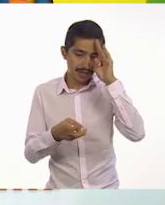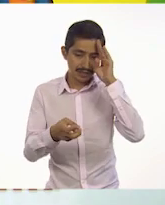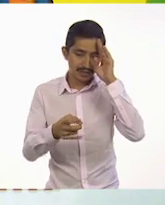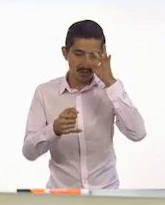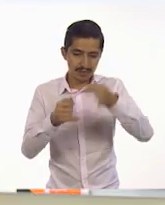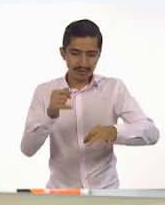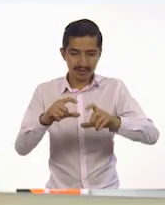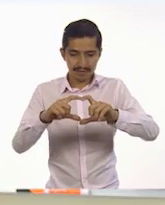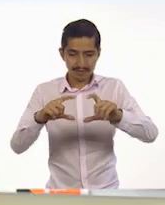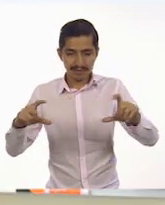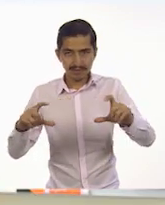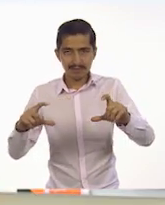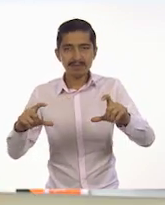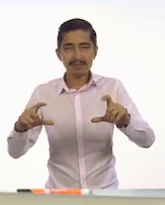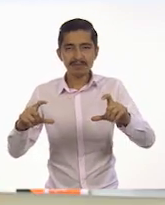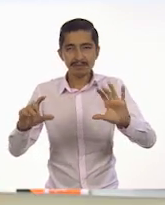Sí.